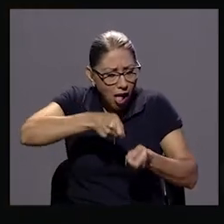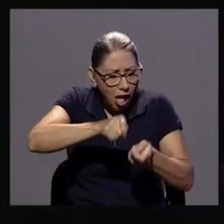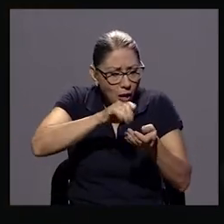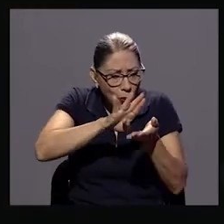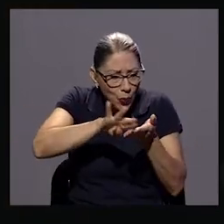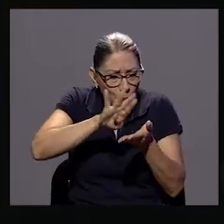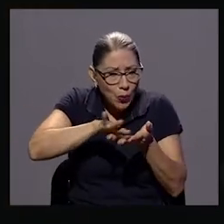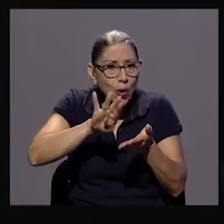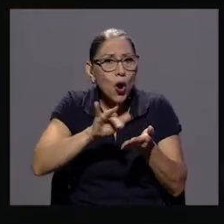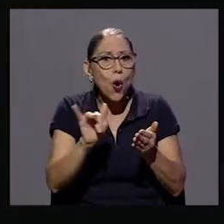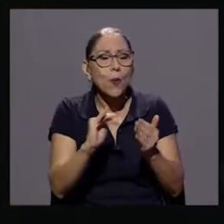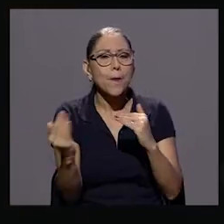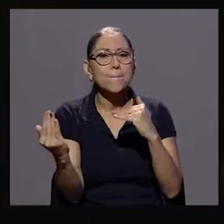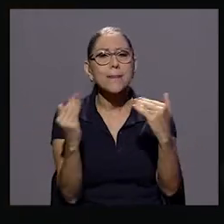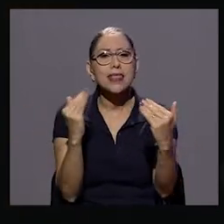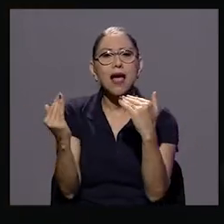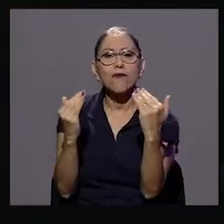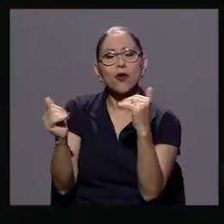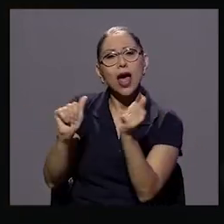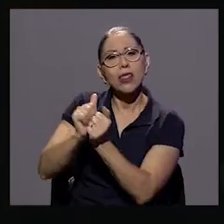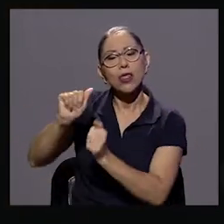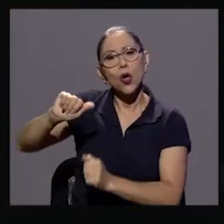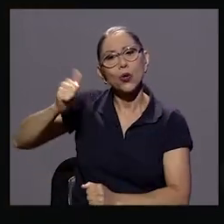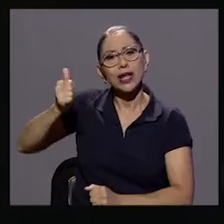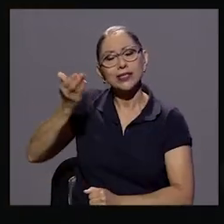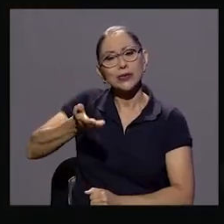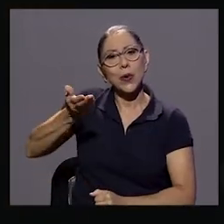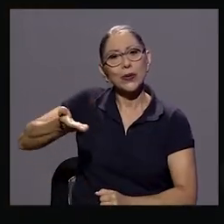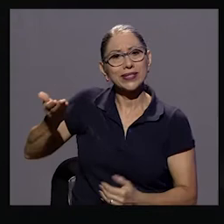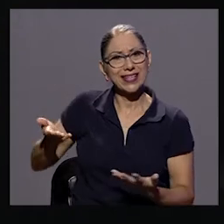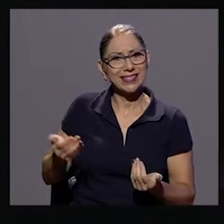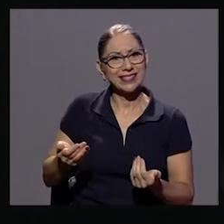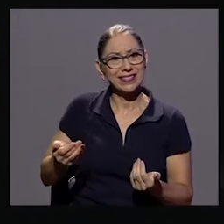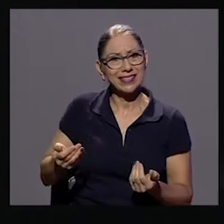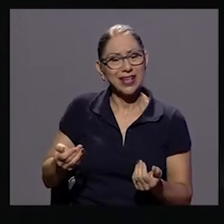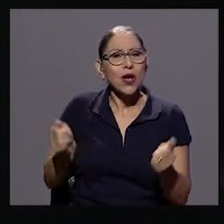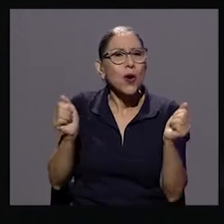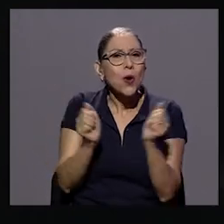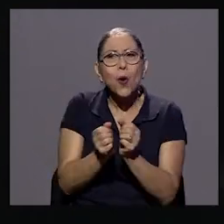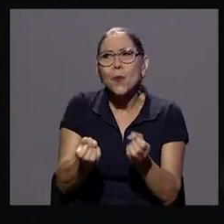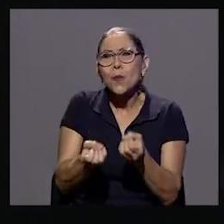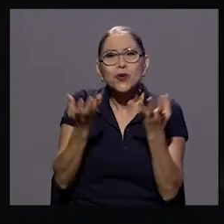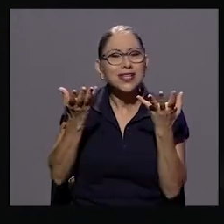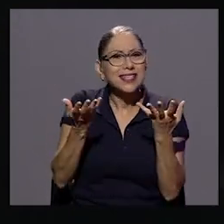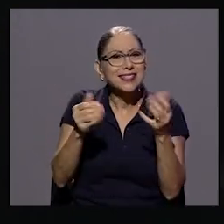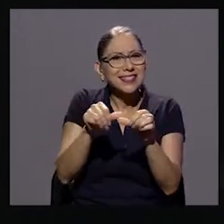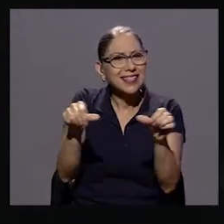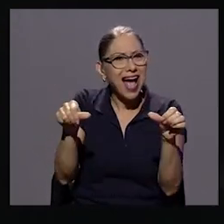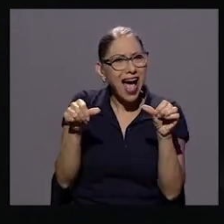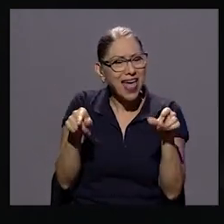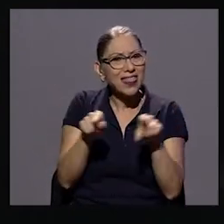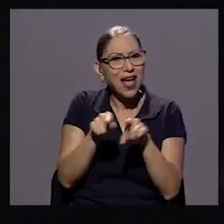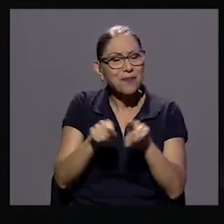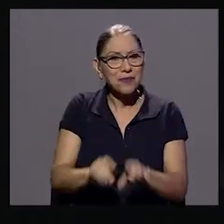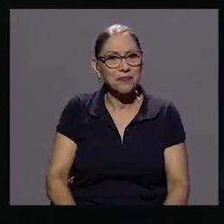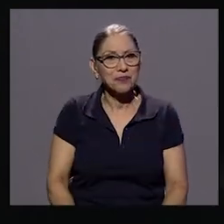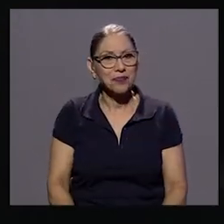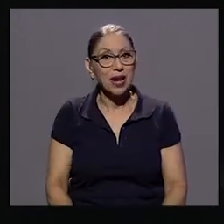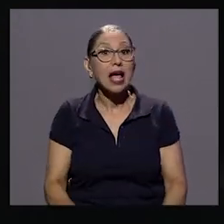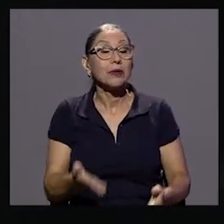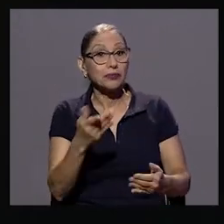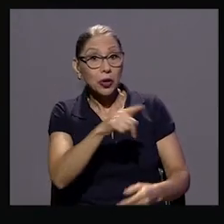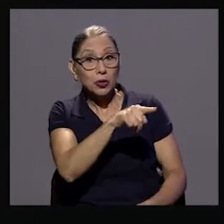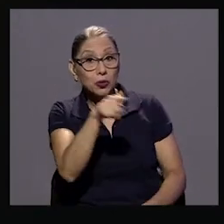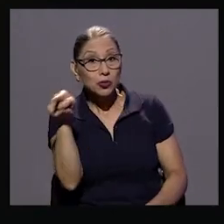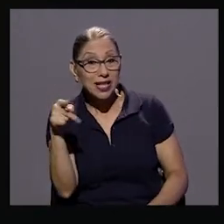de otras cosas no este y con otras con muchas capas también como que para que las personas porque quienes